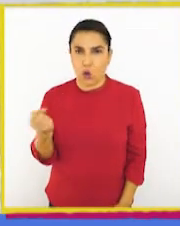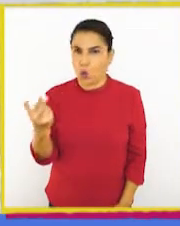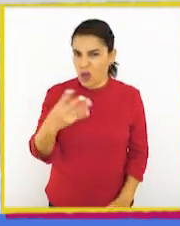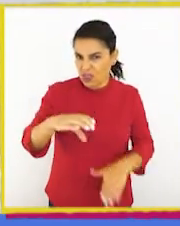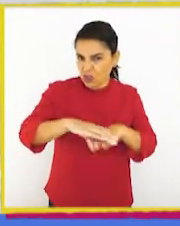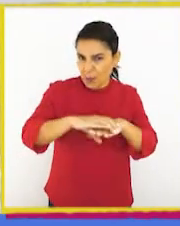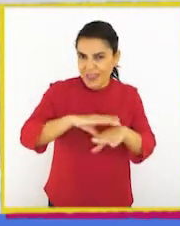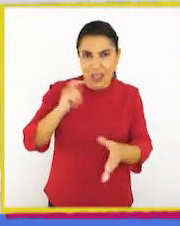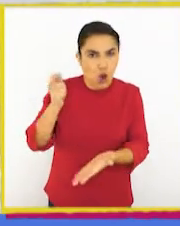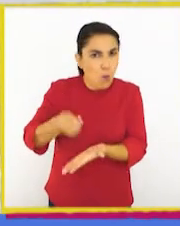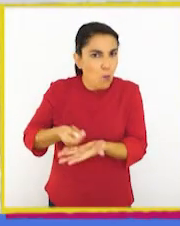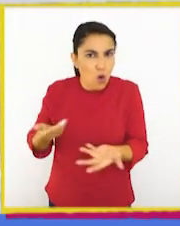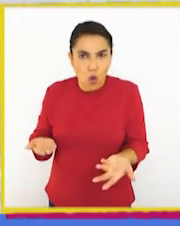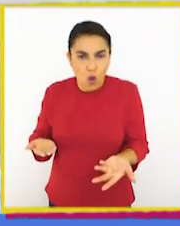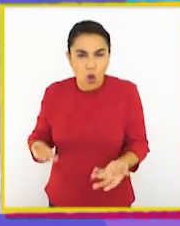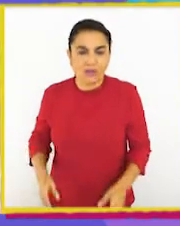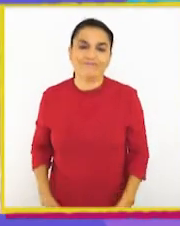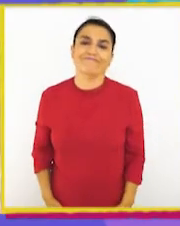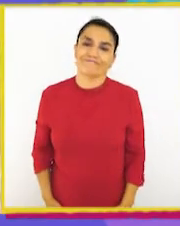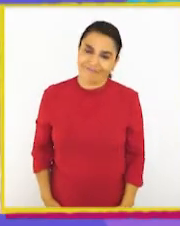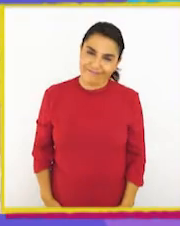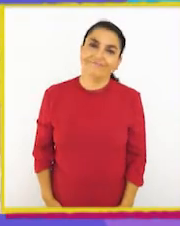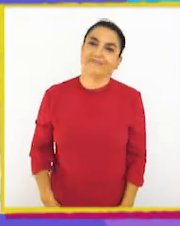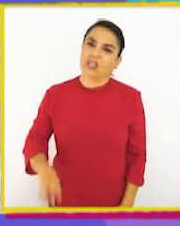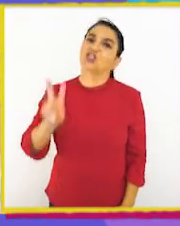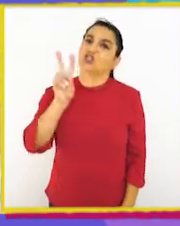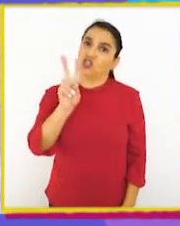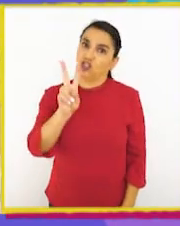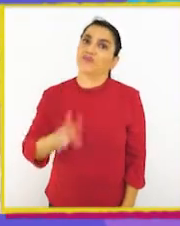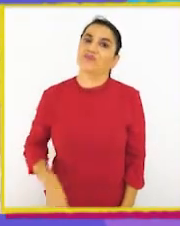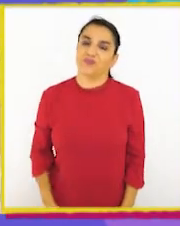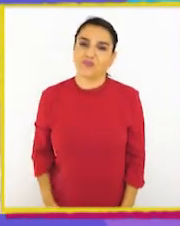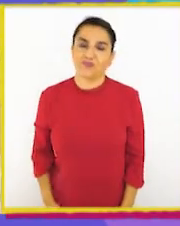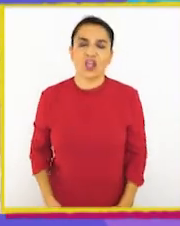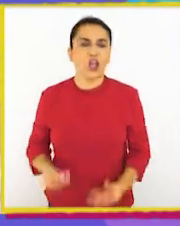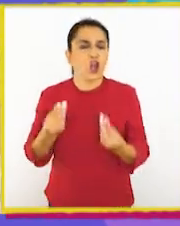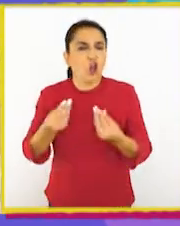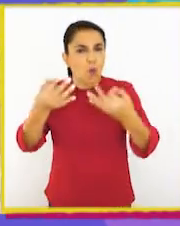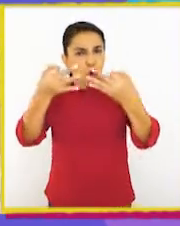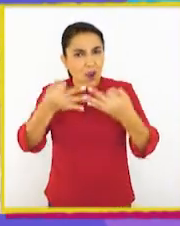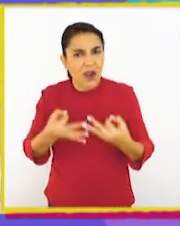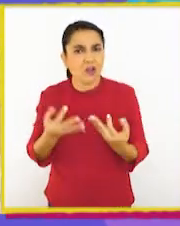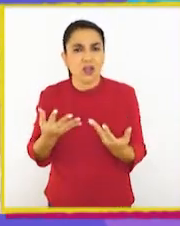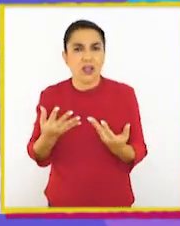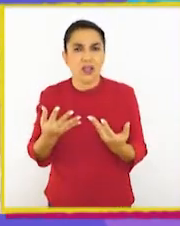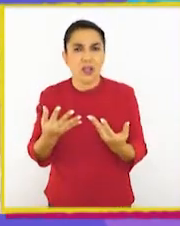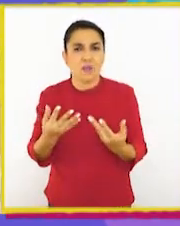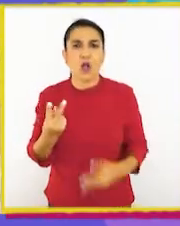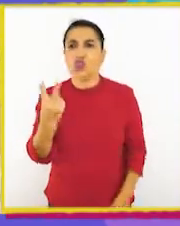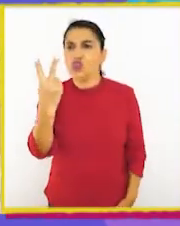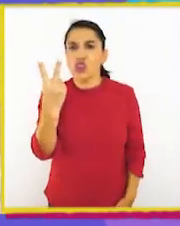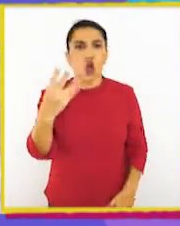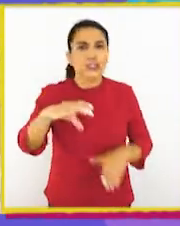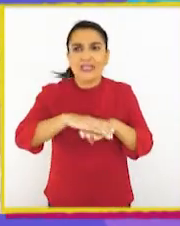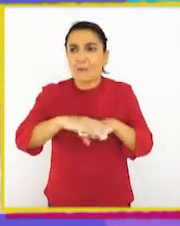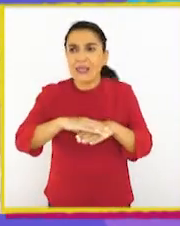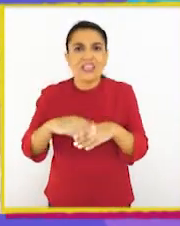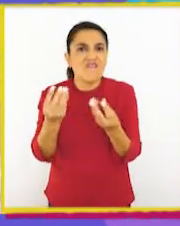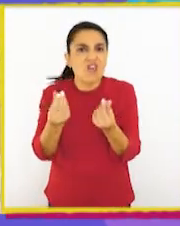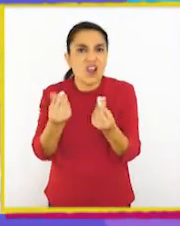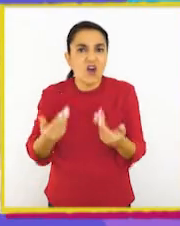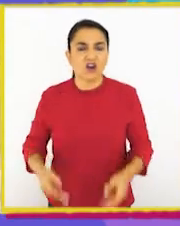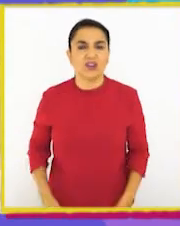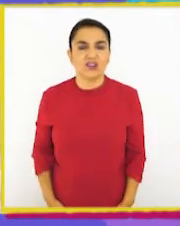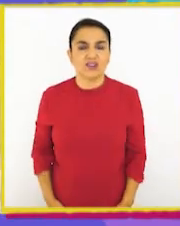¿cuántos pares se compró Chester? ¡Dos! ¡Fueron dos! ¿Y cómo calculamos cuánto costaron los dos pares de